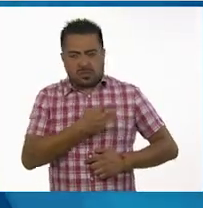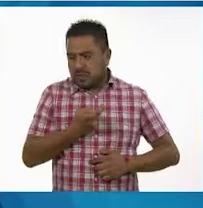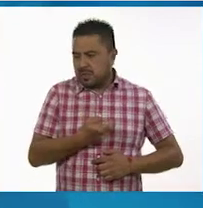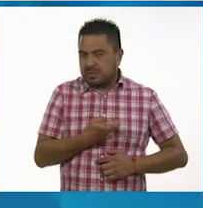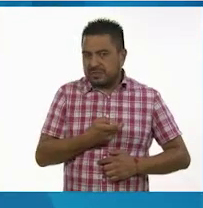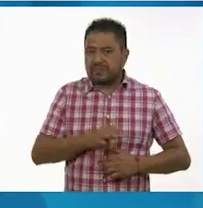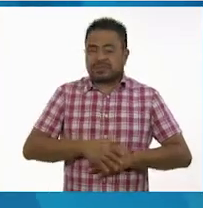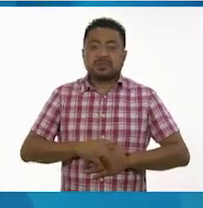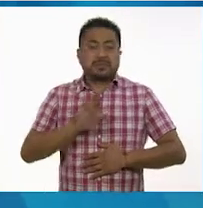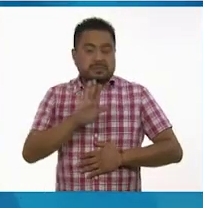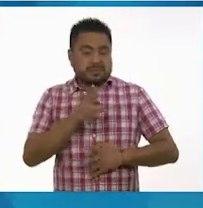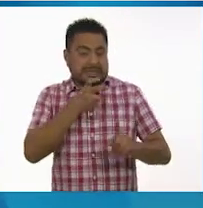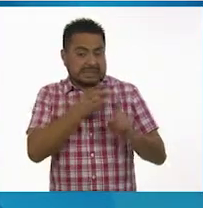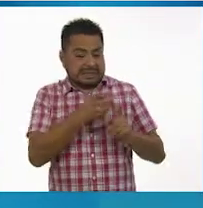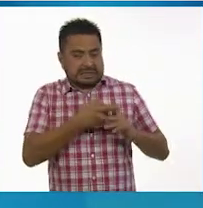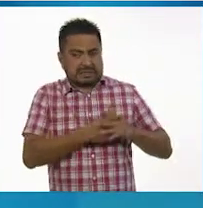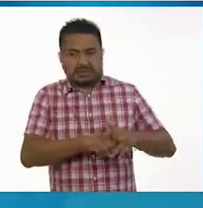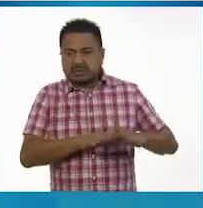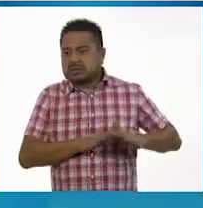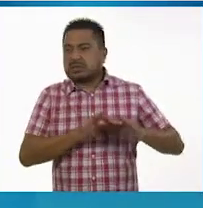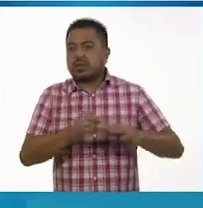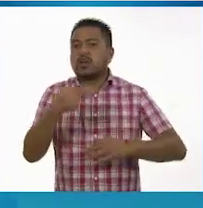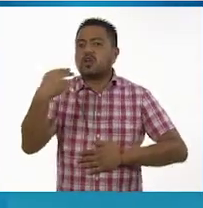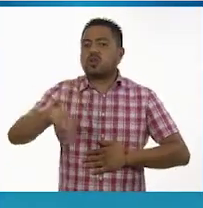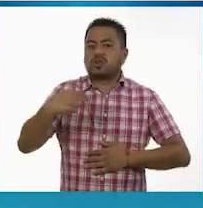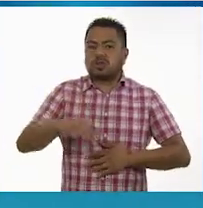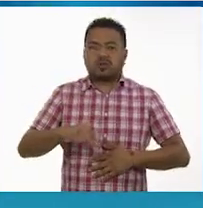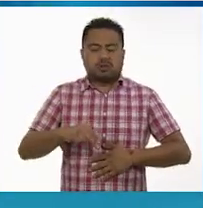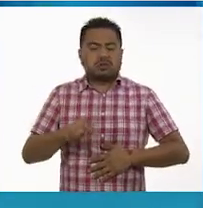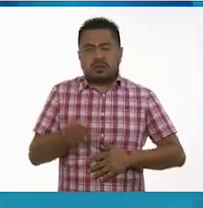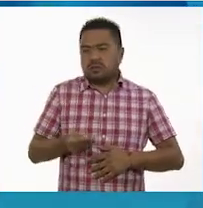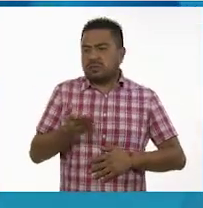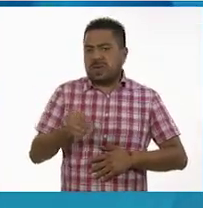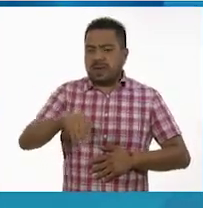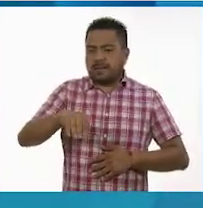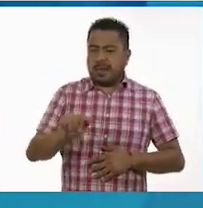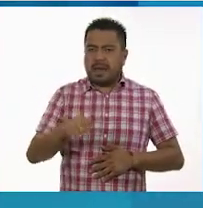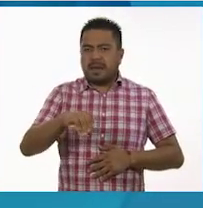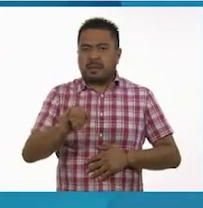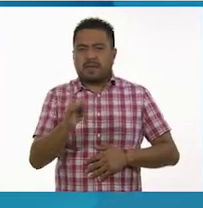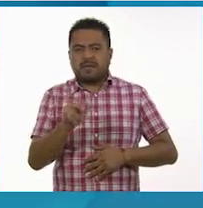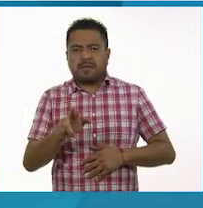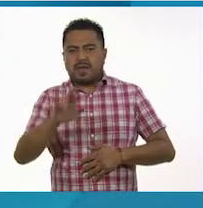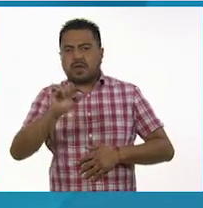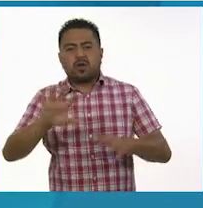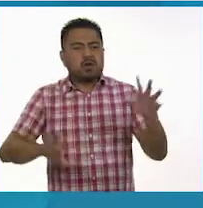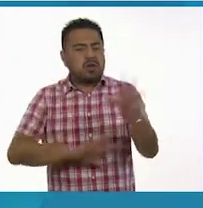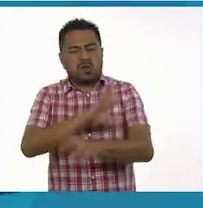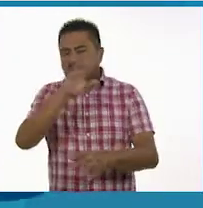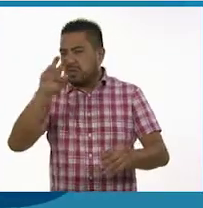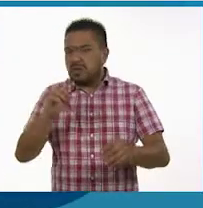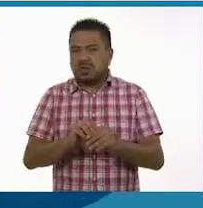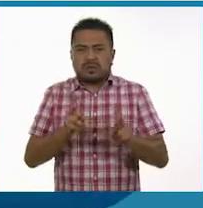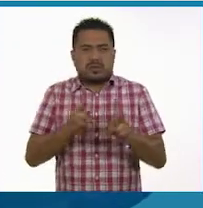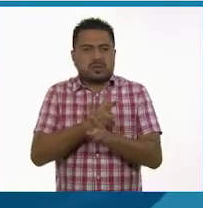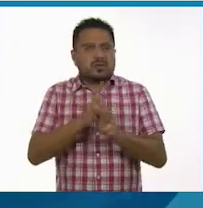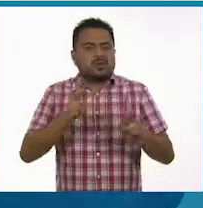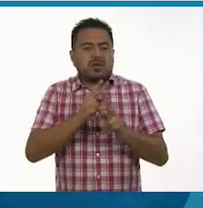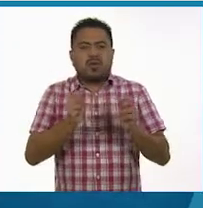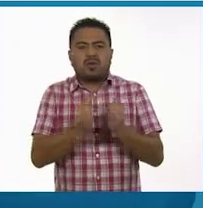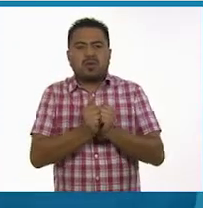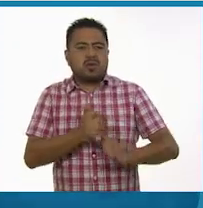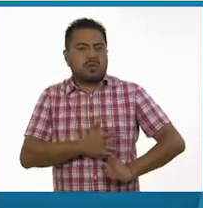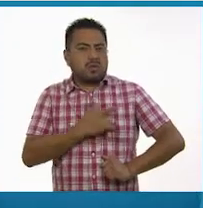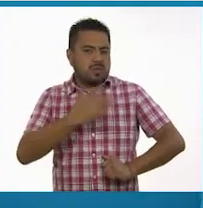mamarias. De hecho, de ahí proviene el nombre distintivo de los mamíferos. Todos respiran a través